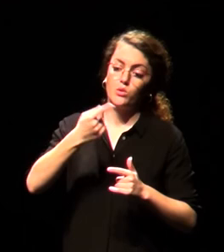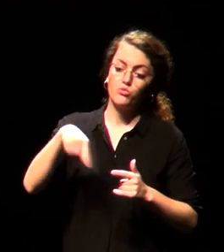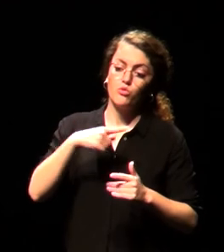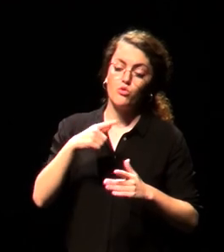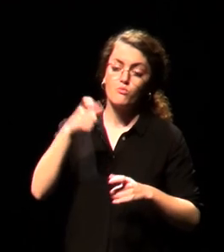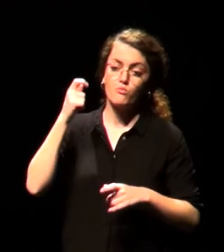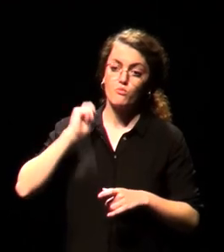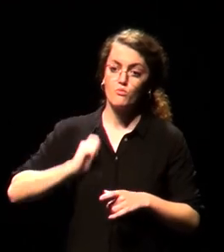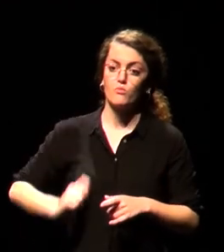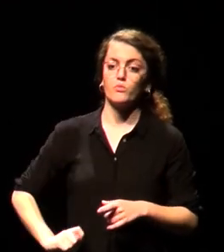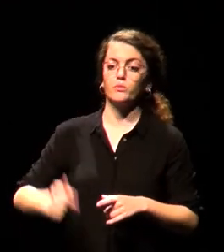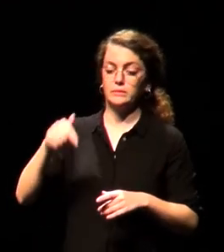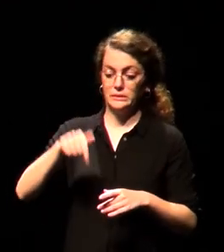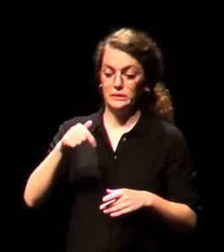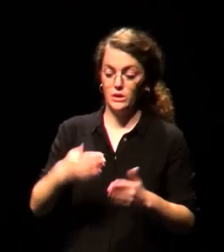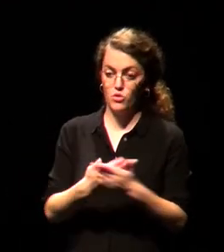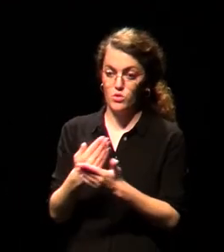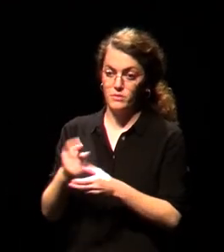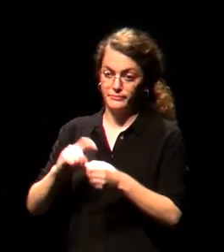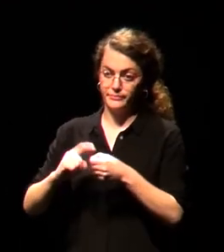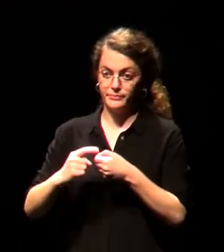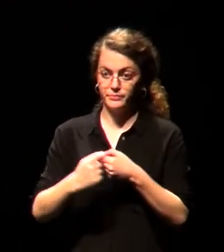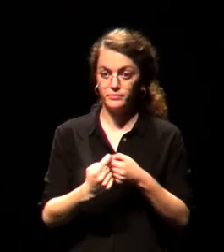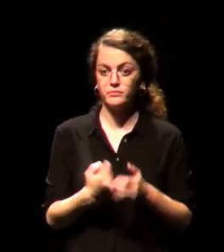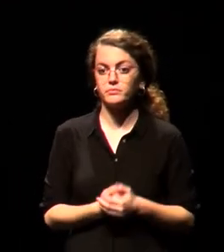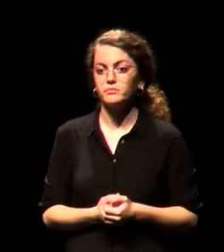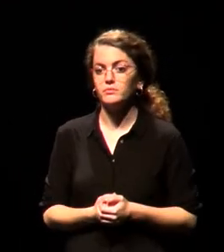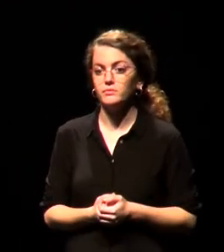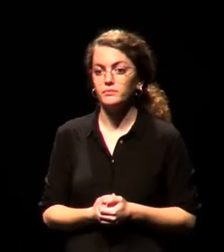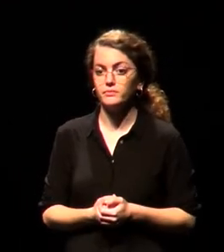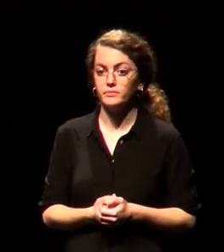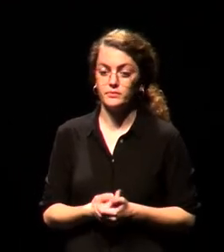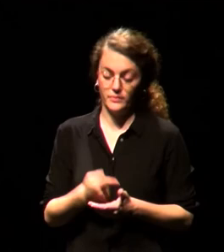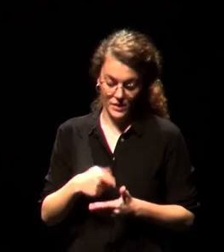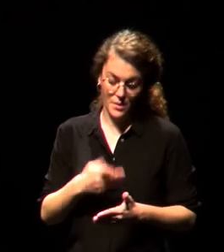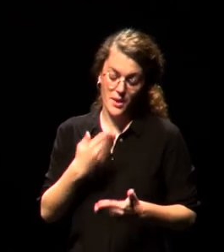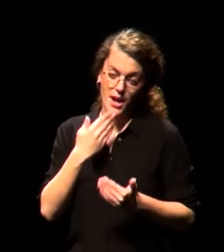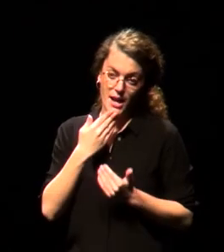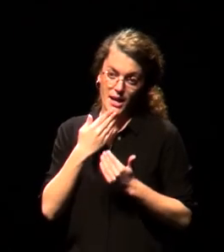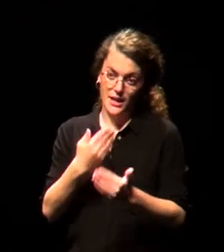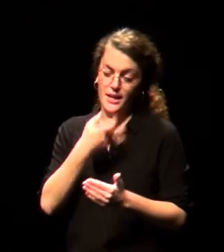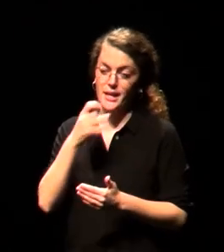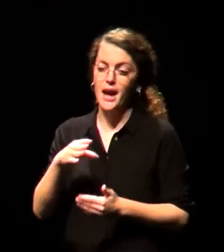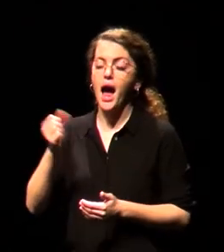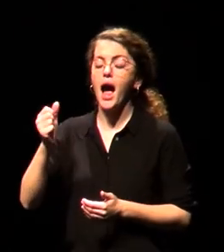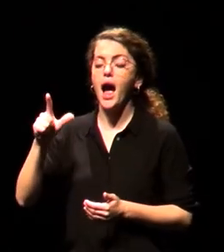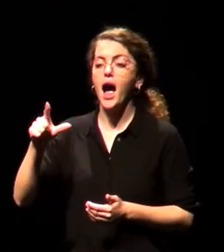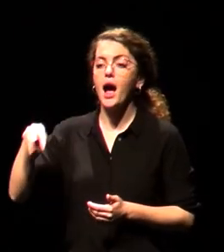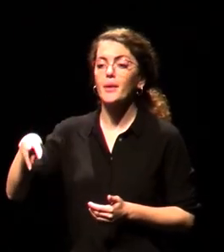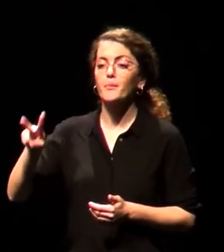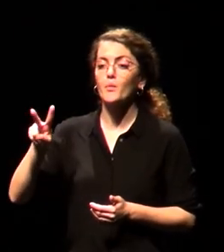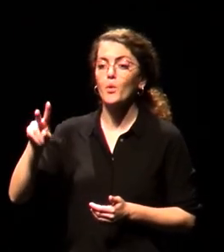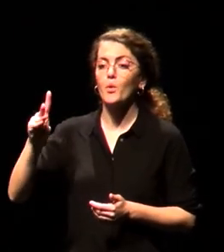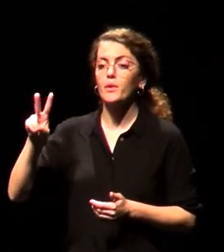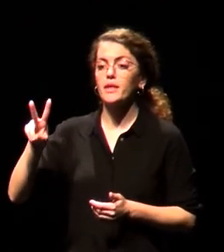participado en las jornadas. Algo extensible el agradecimiento en esta ocasión también al MUDEN heredero, coordinadora